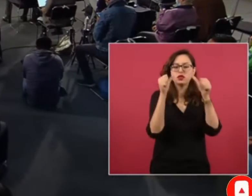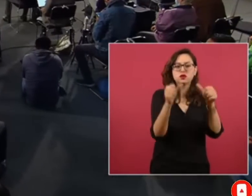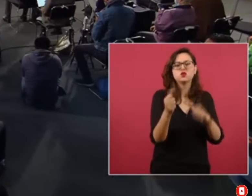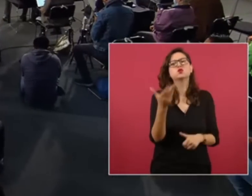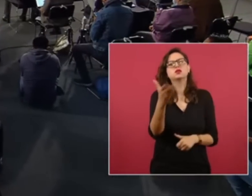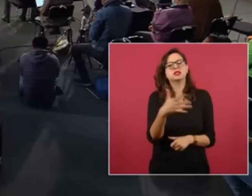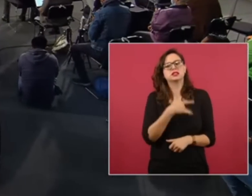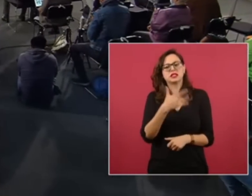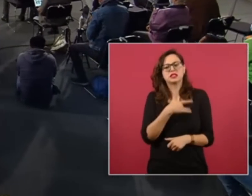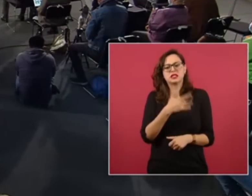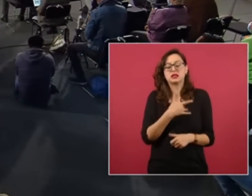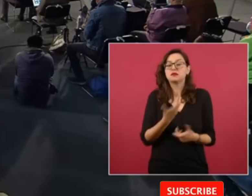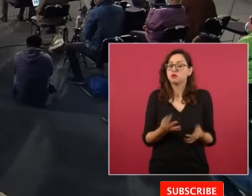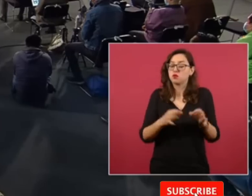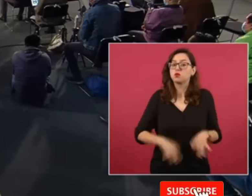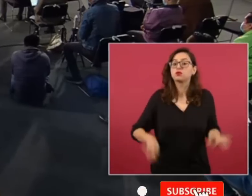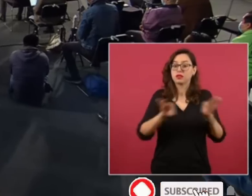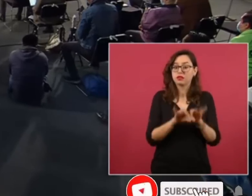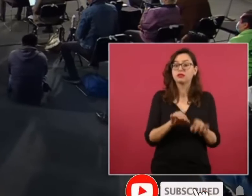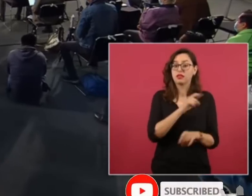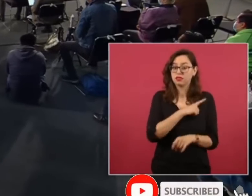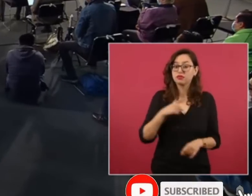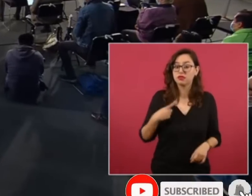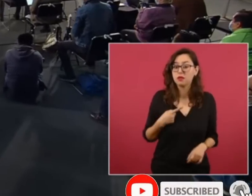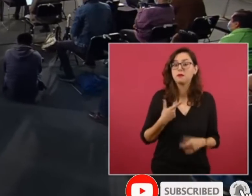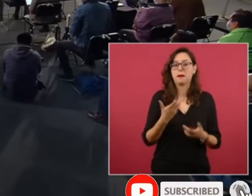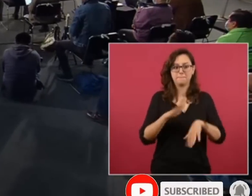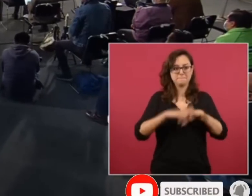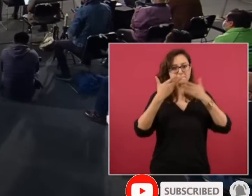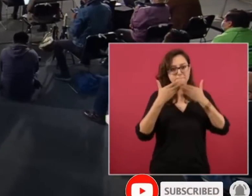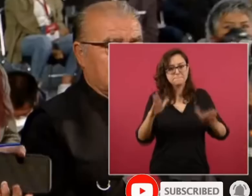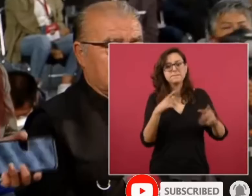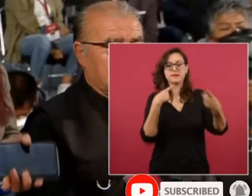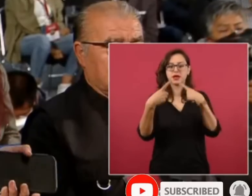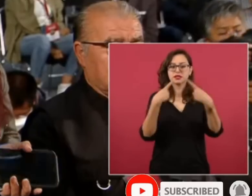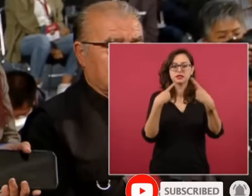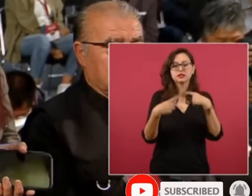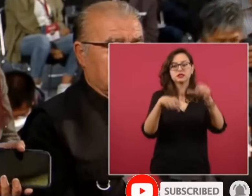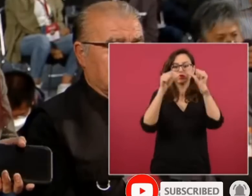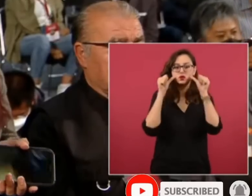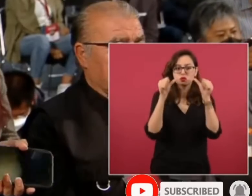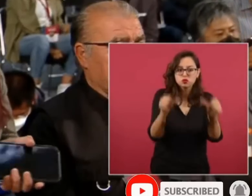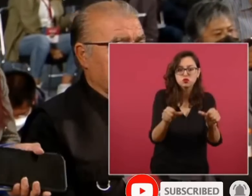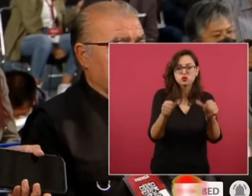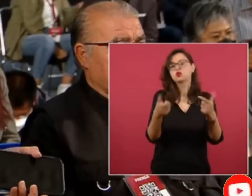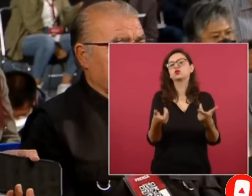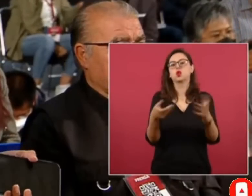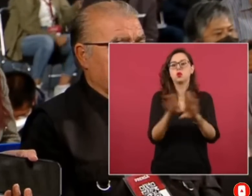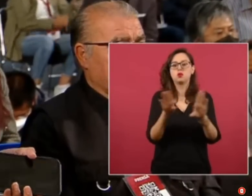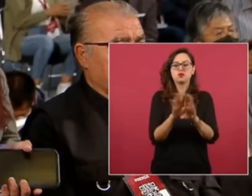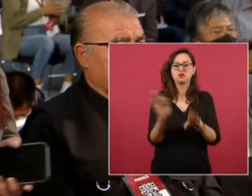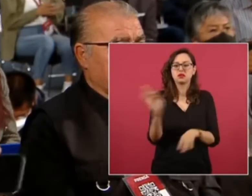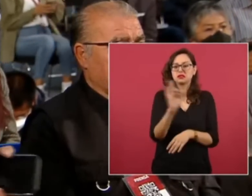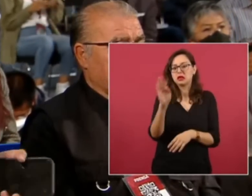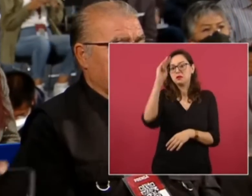si usted considera que sí es necesario que se haga un diálogo y en todo caso si usted considera que se ha roto ese diálogo